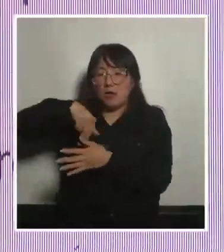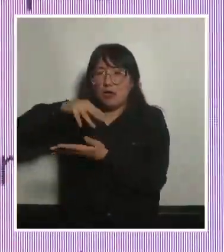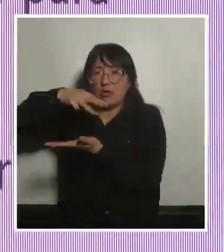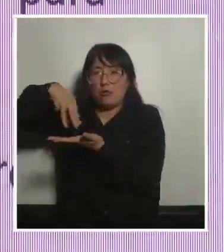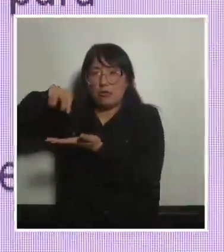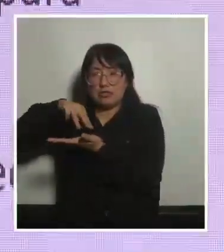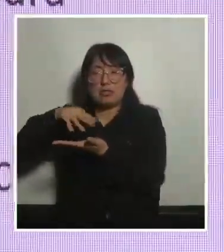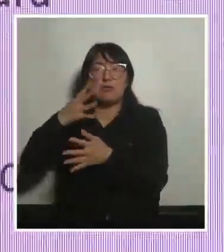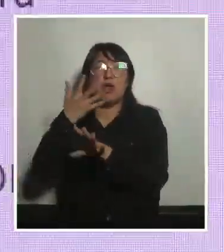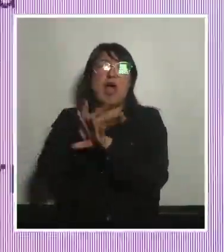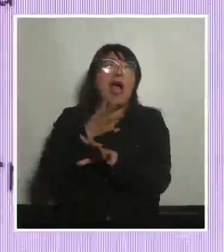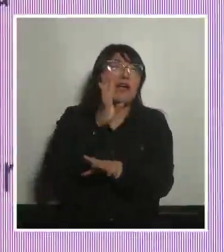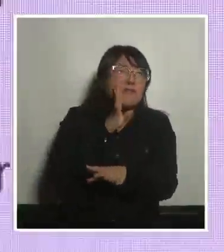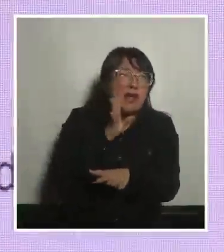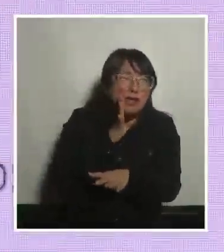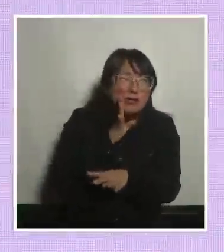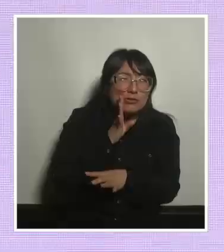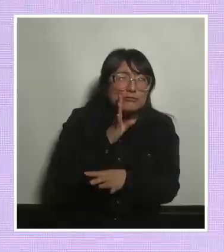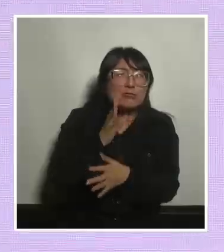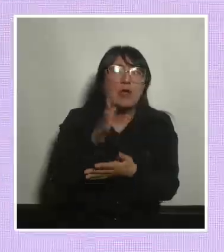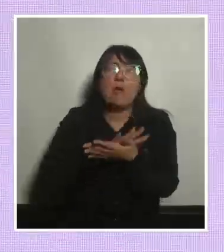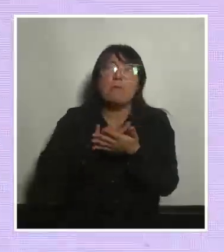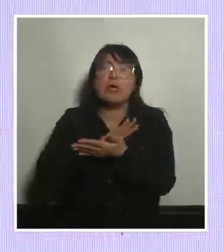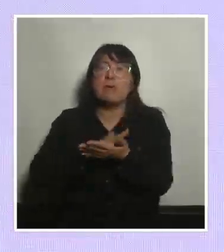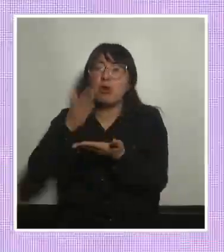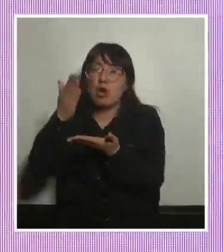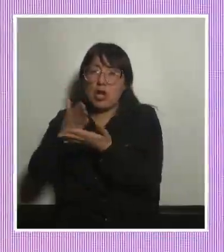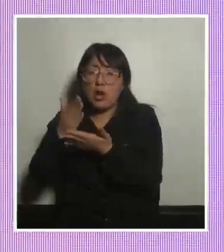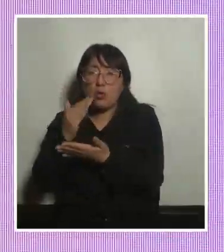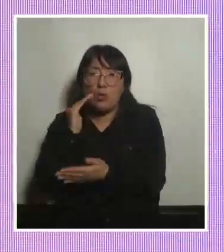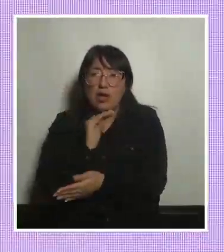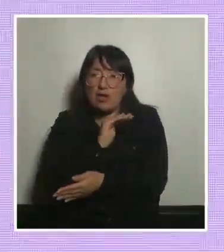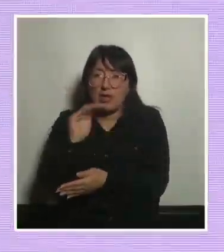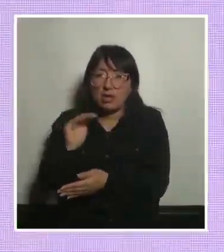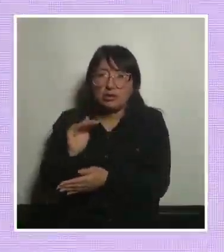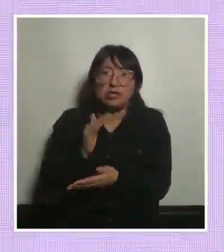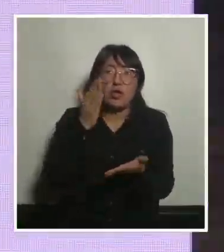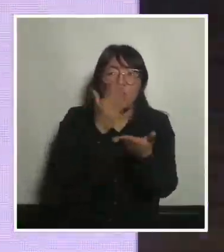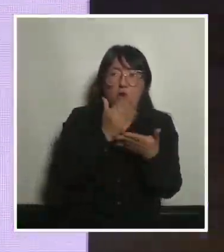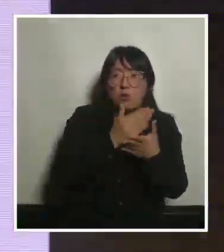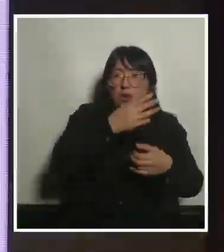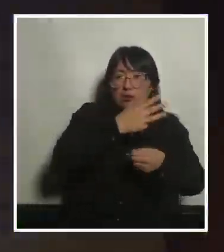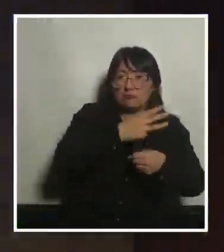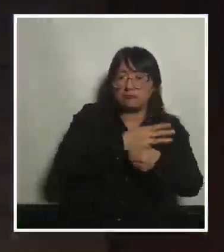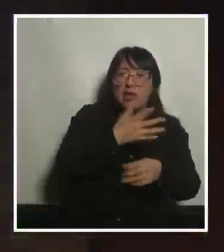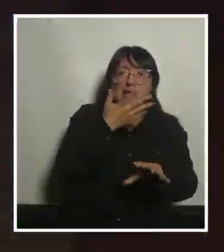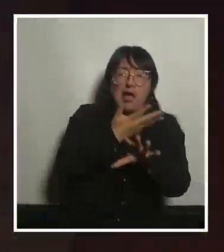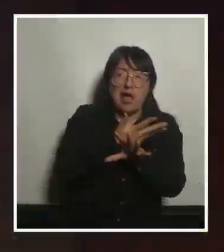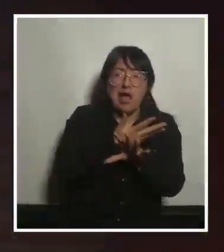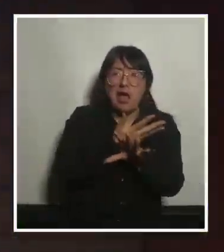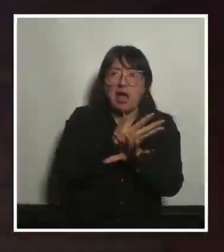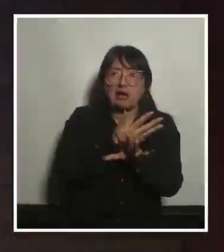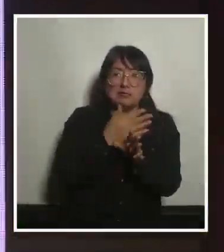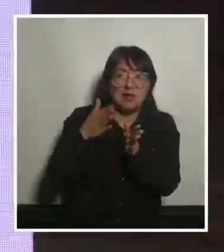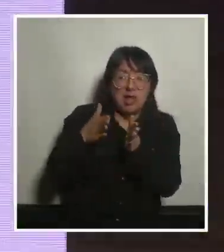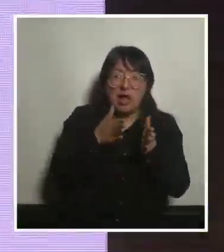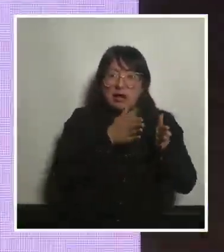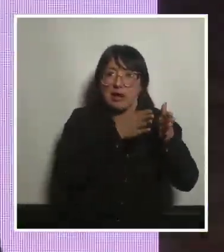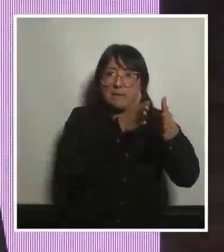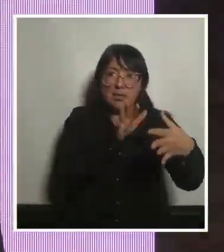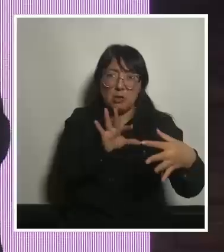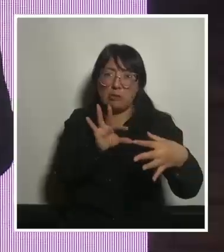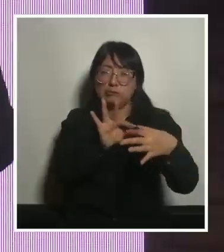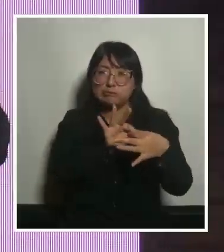pues si hay baños si por ejemplo la escuela infantil y la escuela de más mayores están conectadas con caminos peatonales